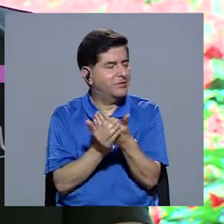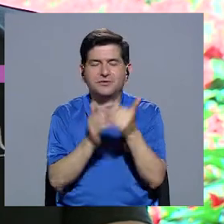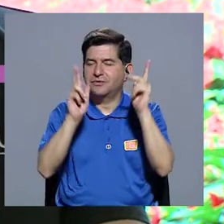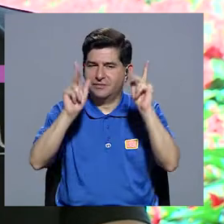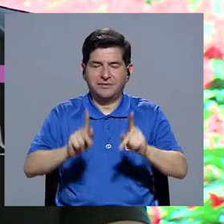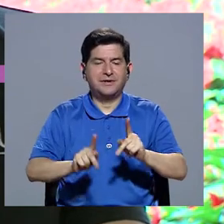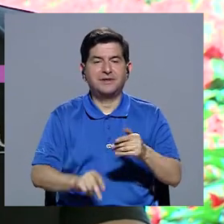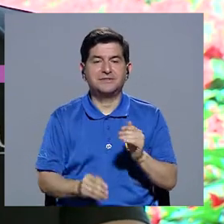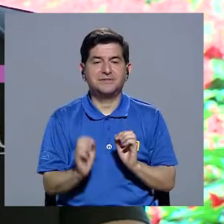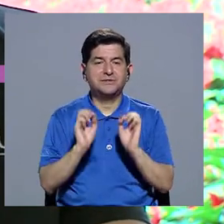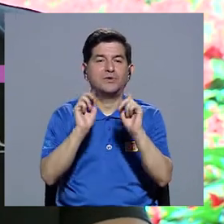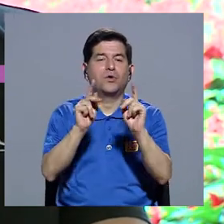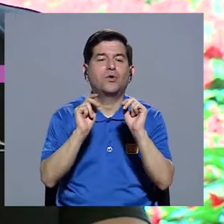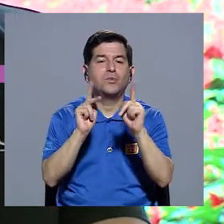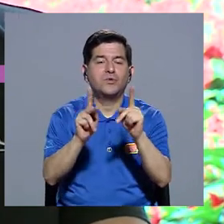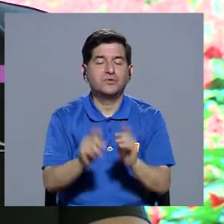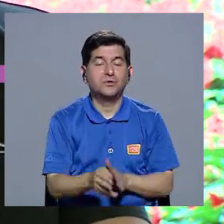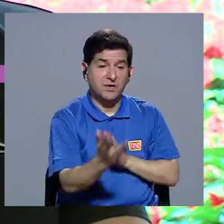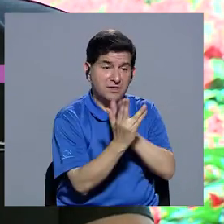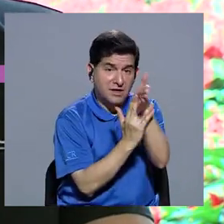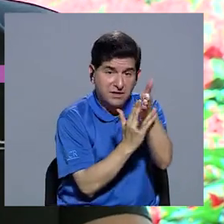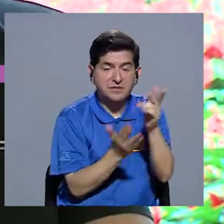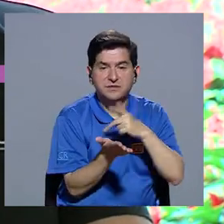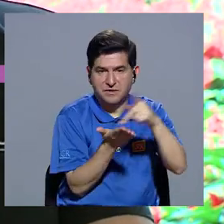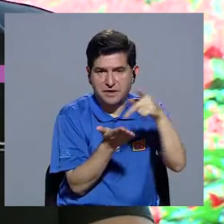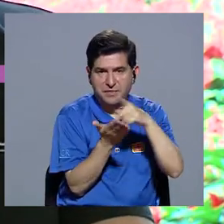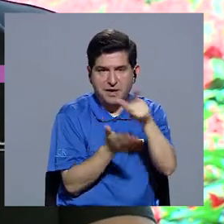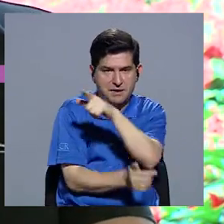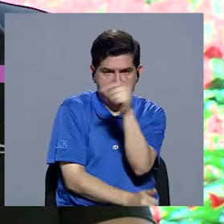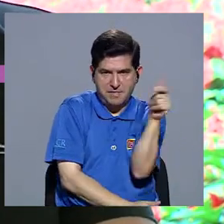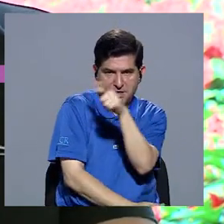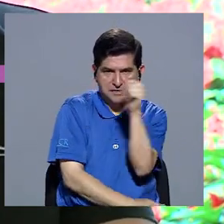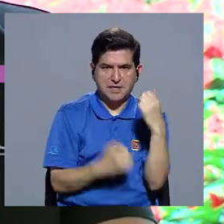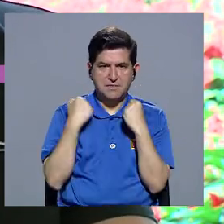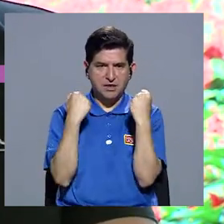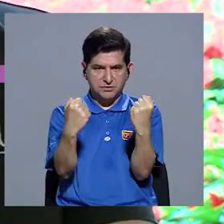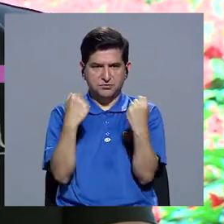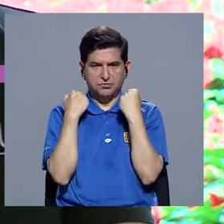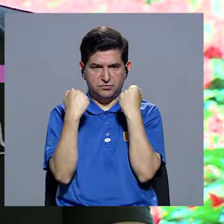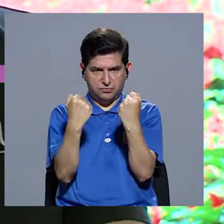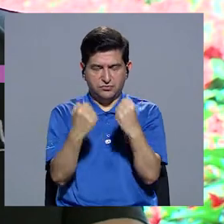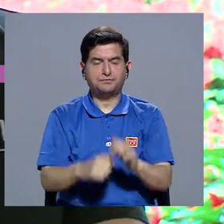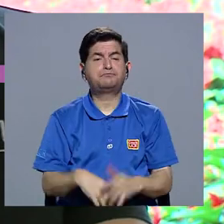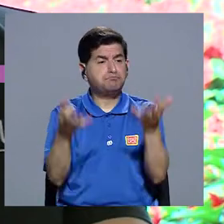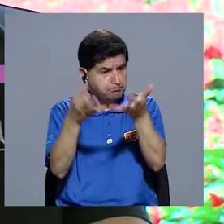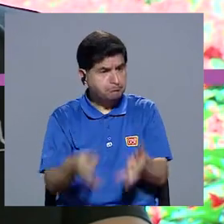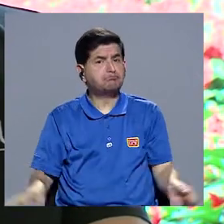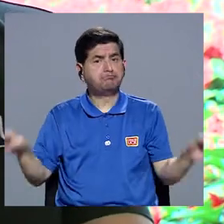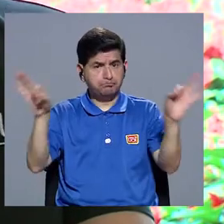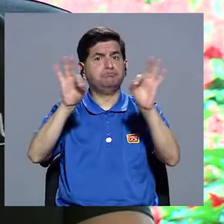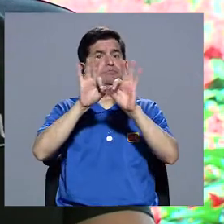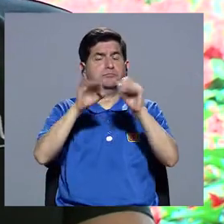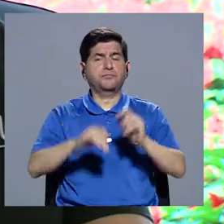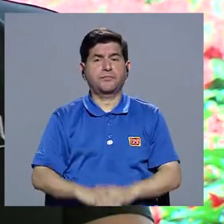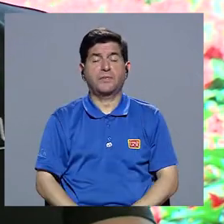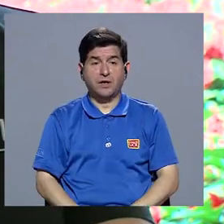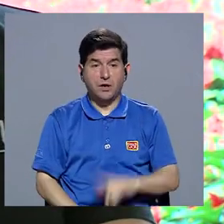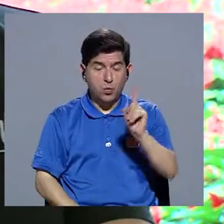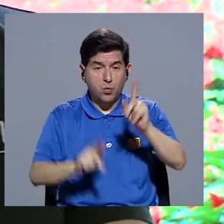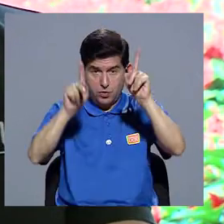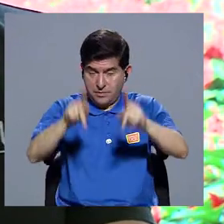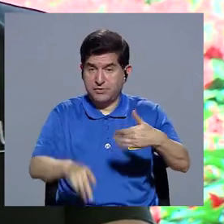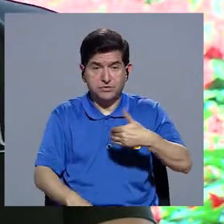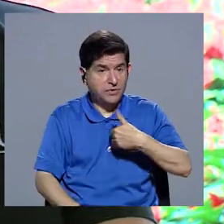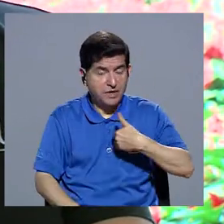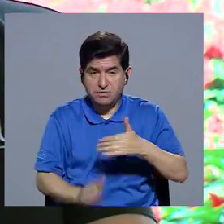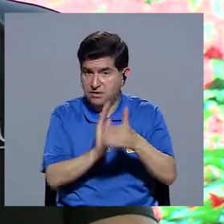tienen la posibilidad de poder pagar una mensualidad en un gimnasio, por ejemplo. Y es algo muy importante indicar que si una persona no